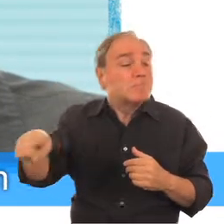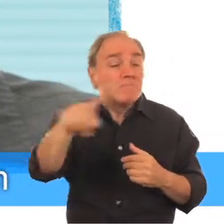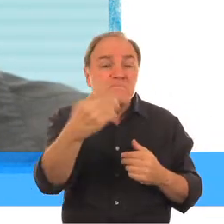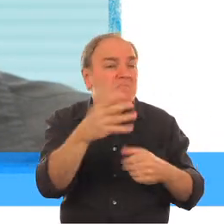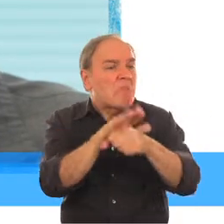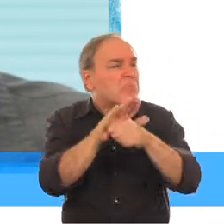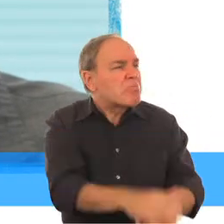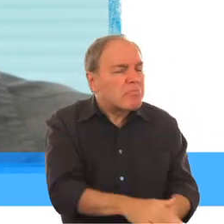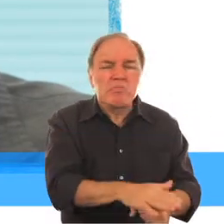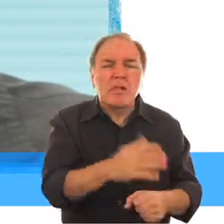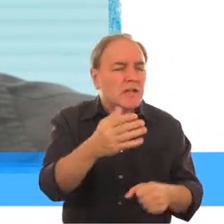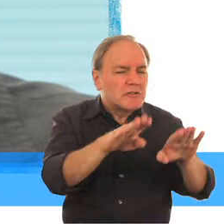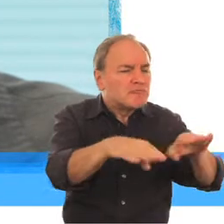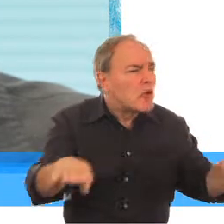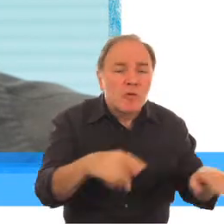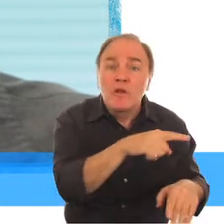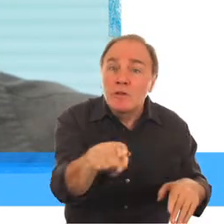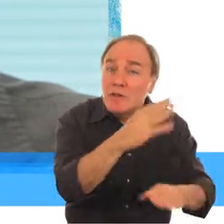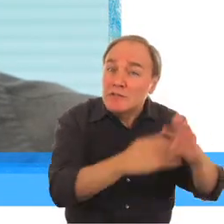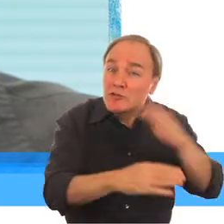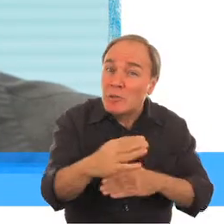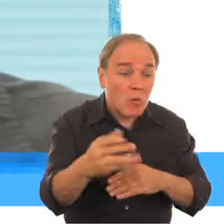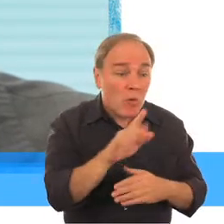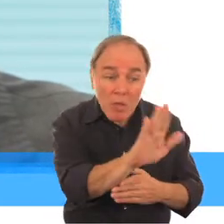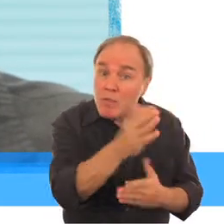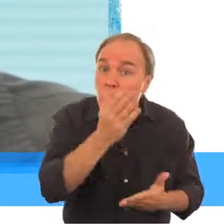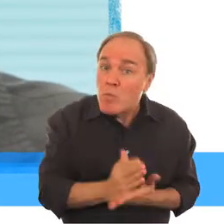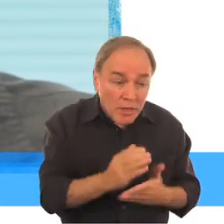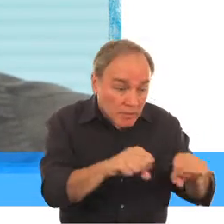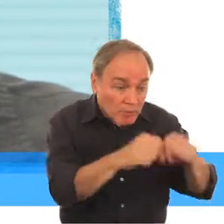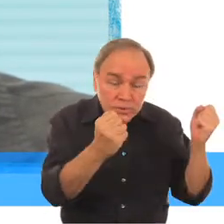se enfrenten rápidamente y en beneficio de los niños